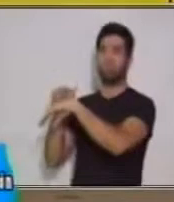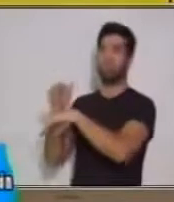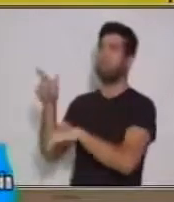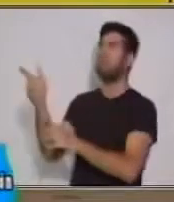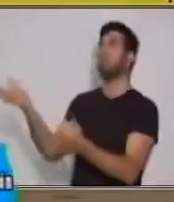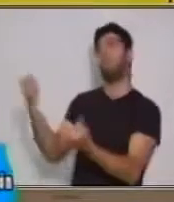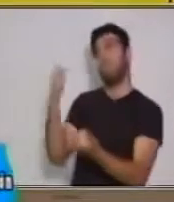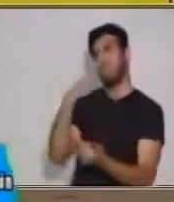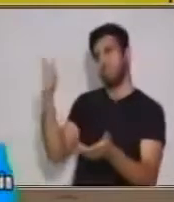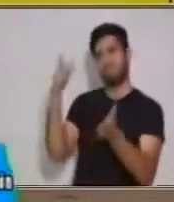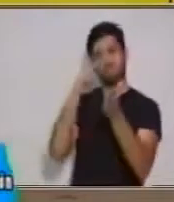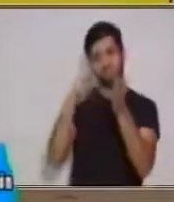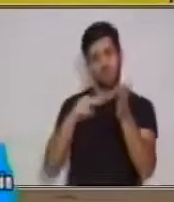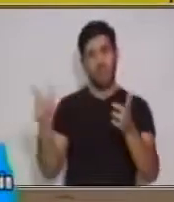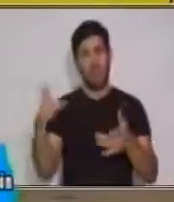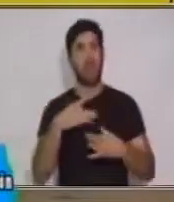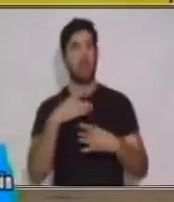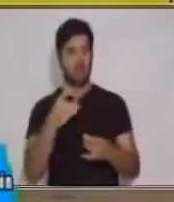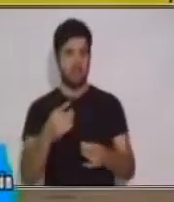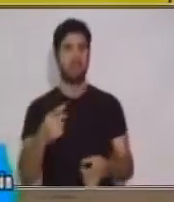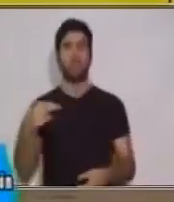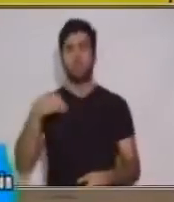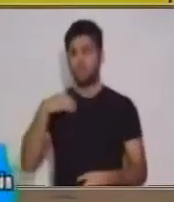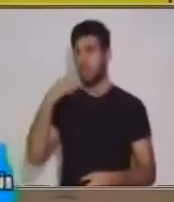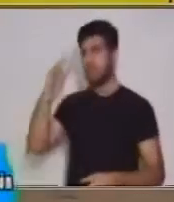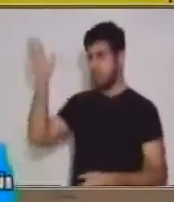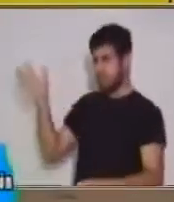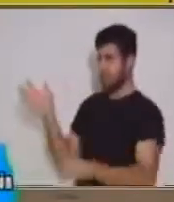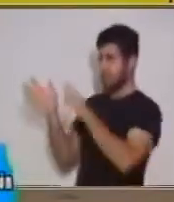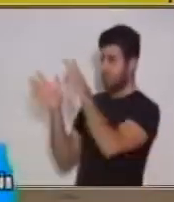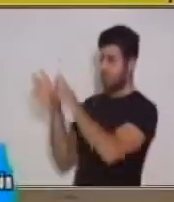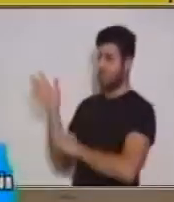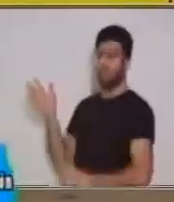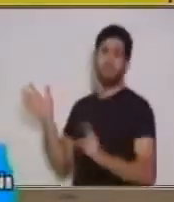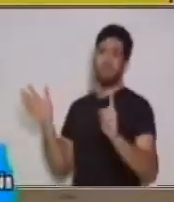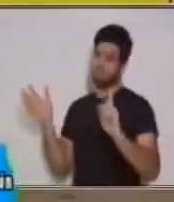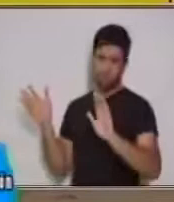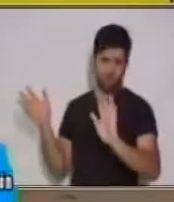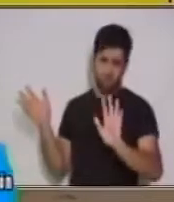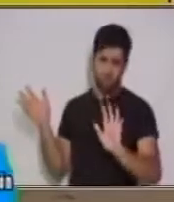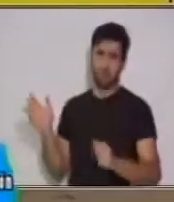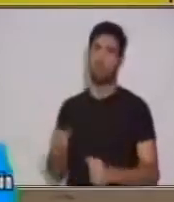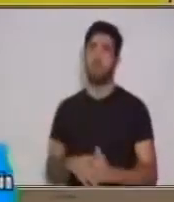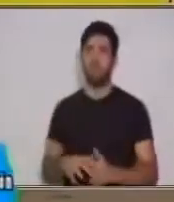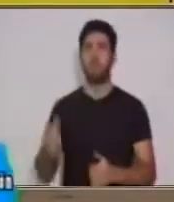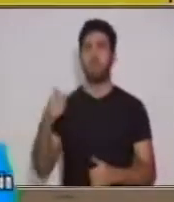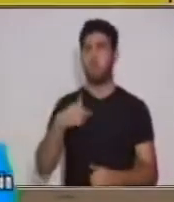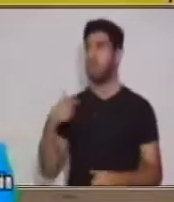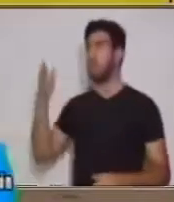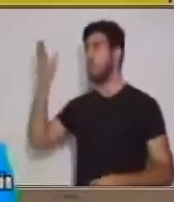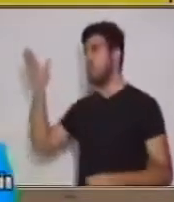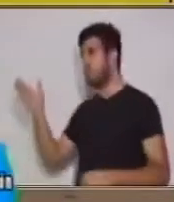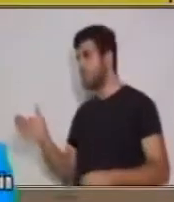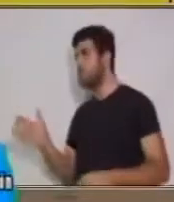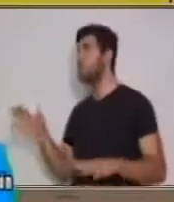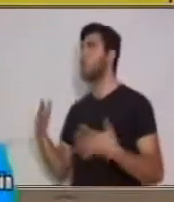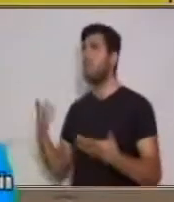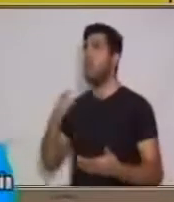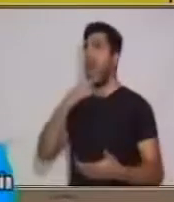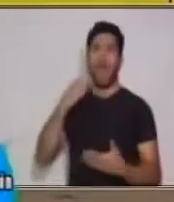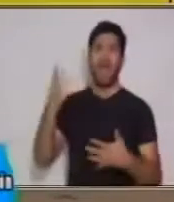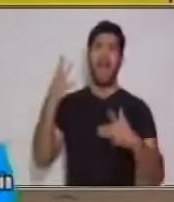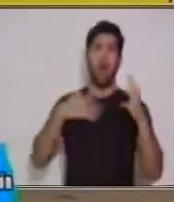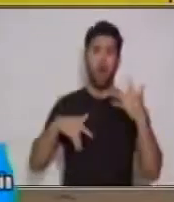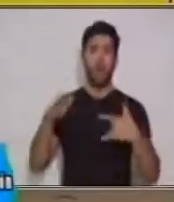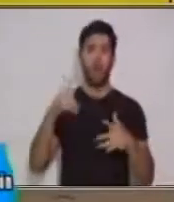Acá, no, no me voy a detener a leerlo, pero, eh, quiero comentarles y lo coloqué en colores para poder ver el